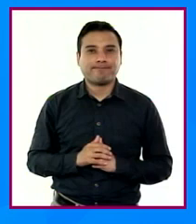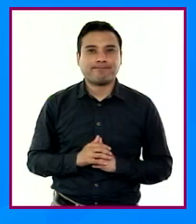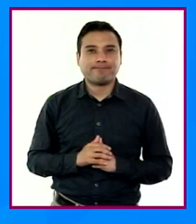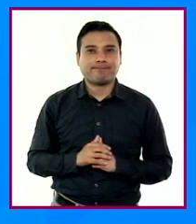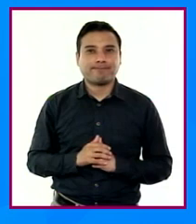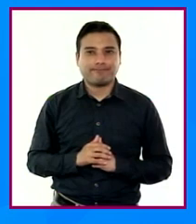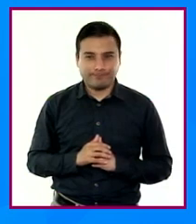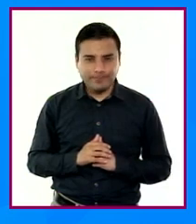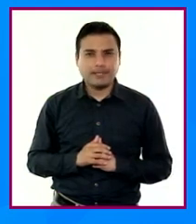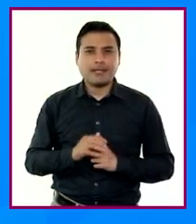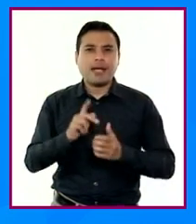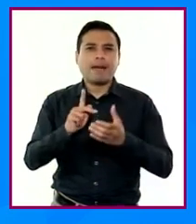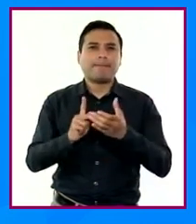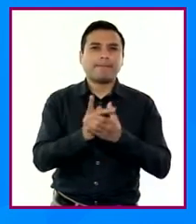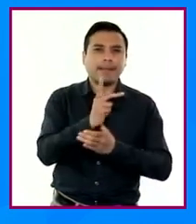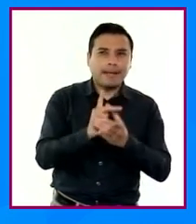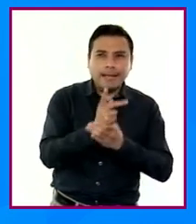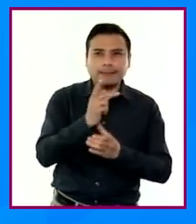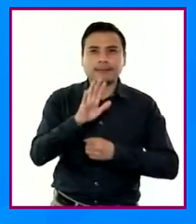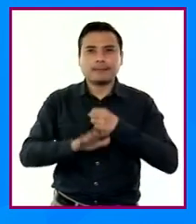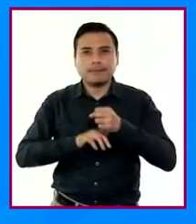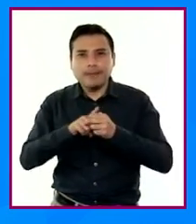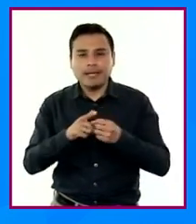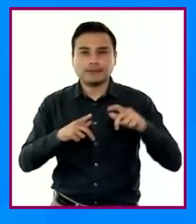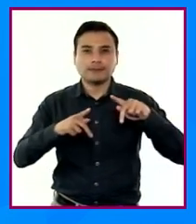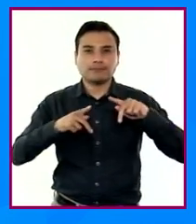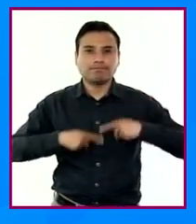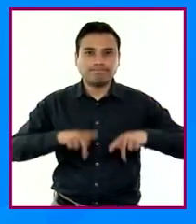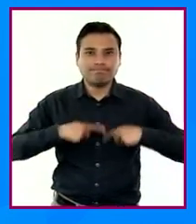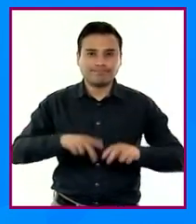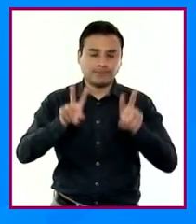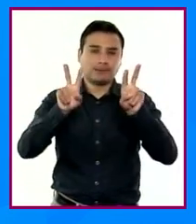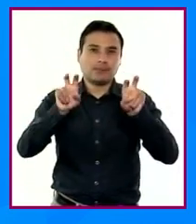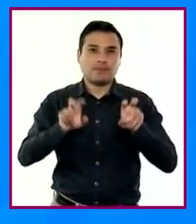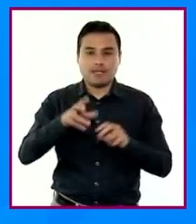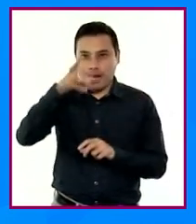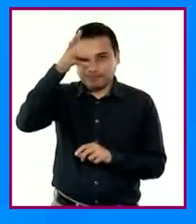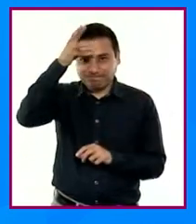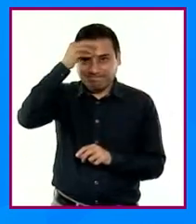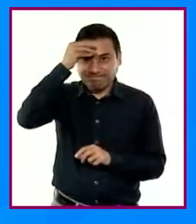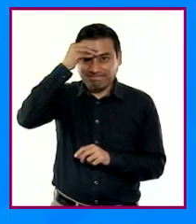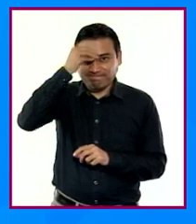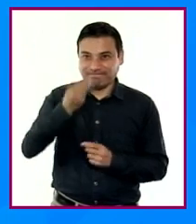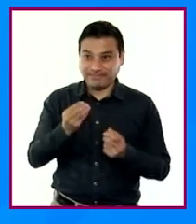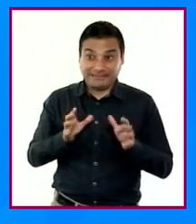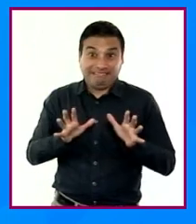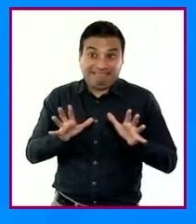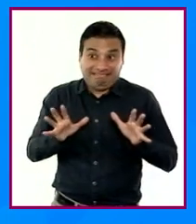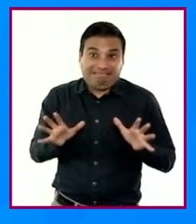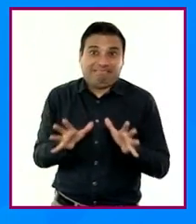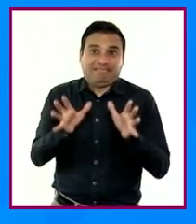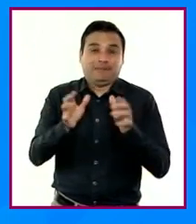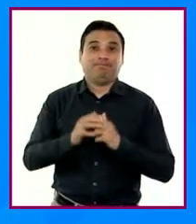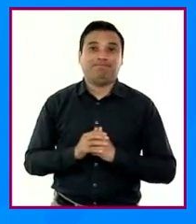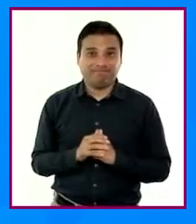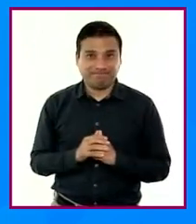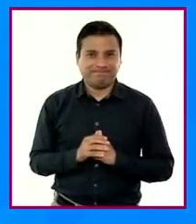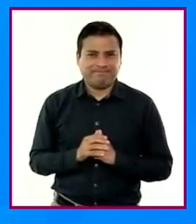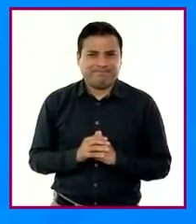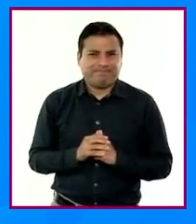naturales y socioculturales, así como algunas experiencias que vivan niñas y niños, les permitirán